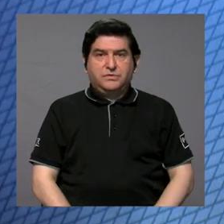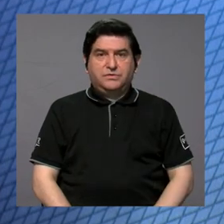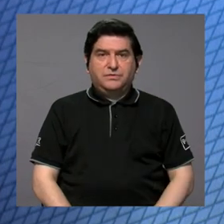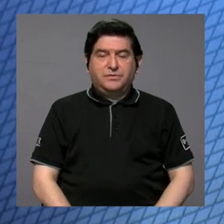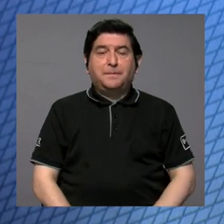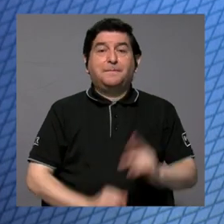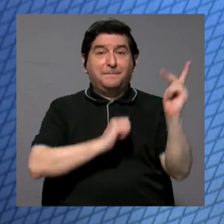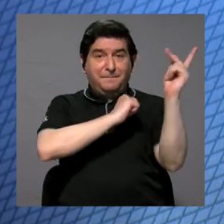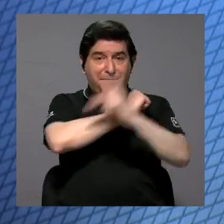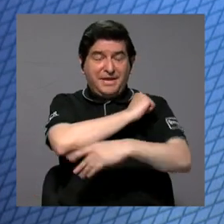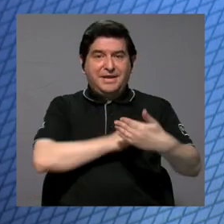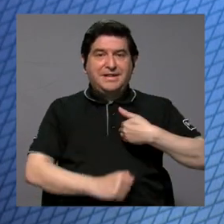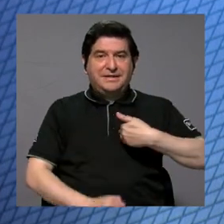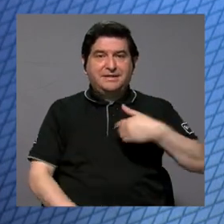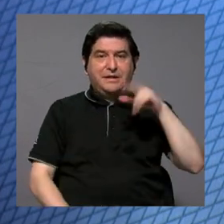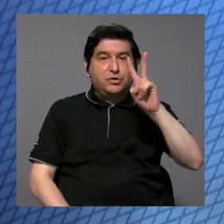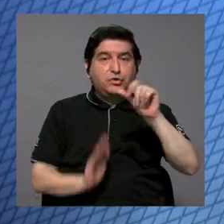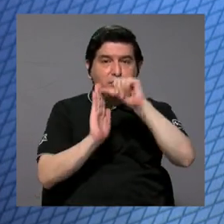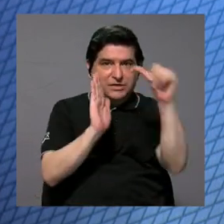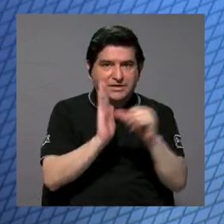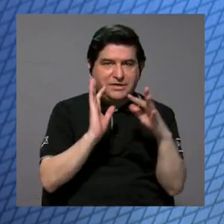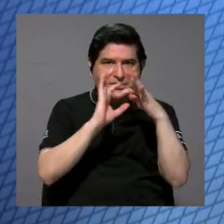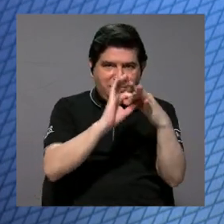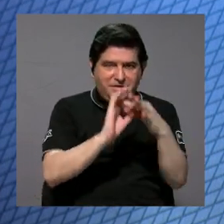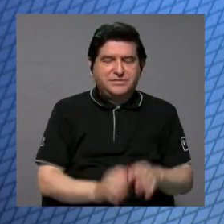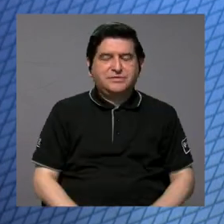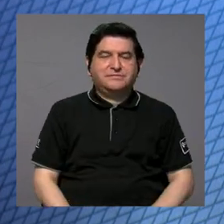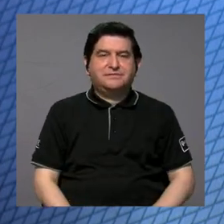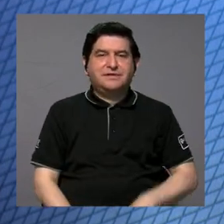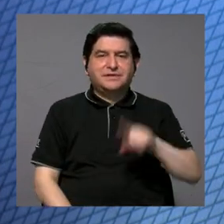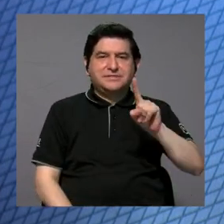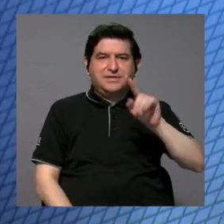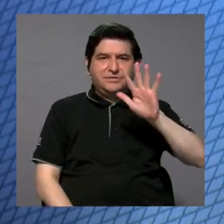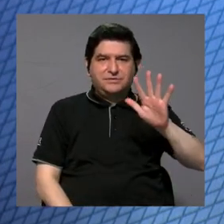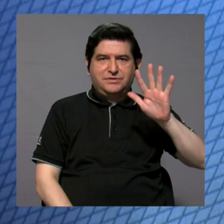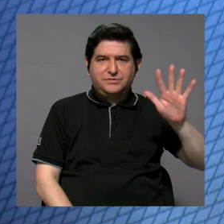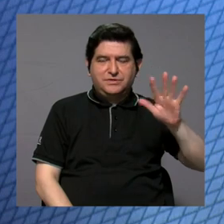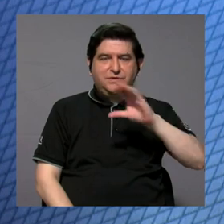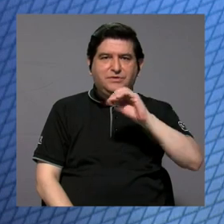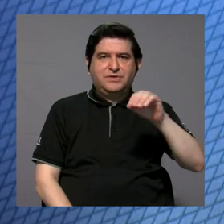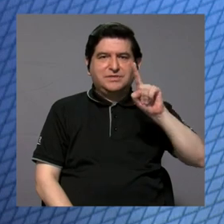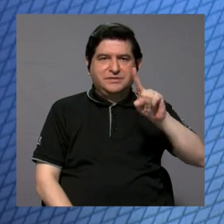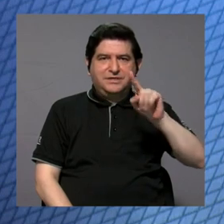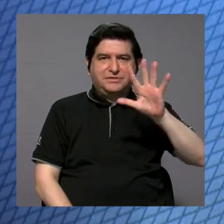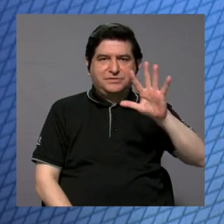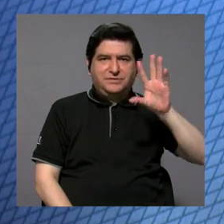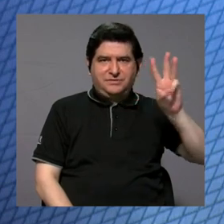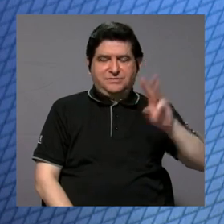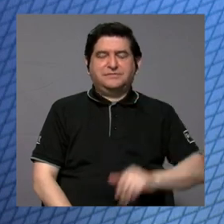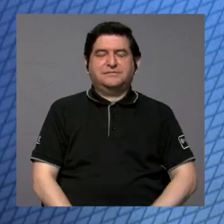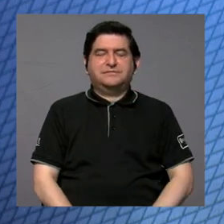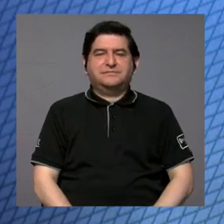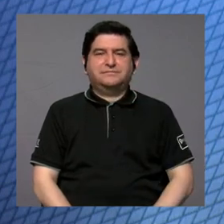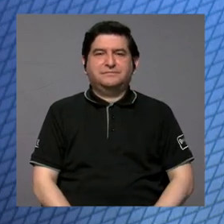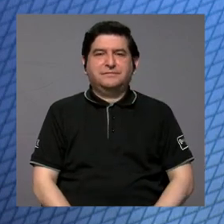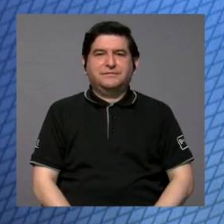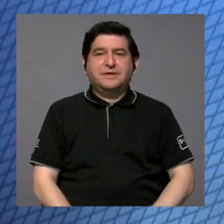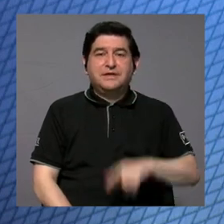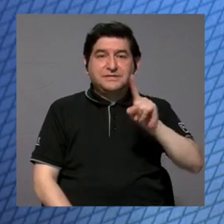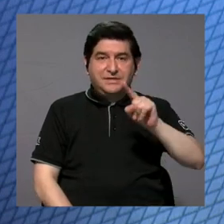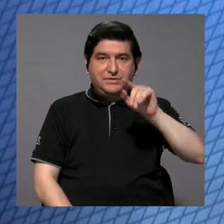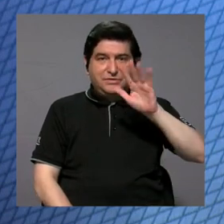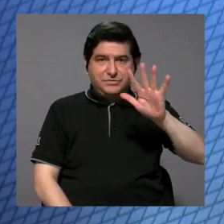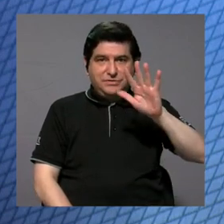bueno, el código penal tiene dos artículos que refieren a la violación, el 155 y el 156. El 155 dice,